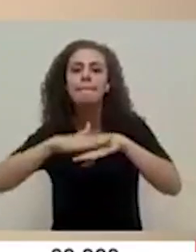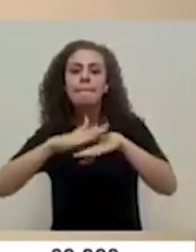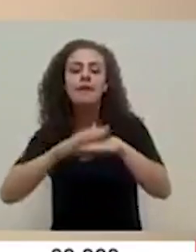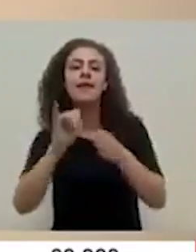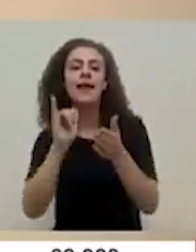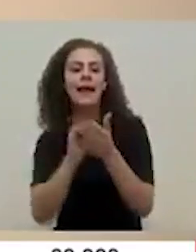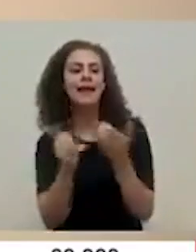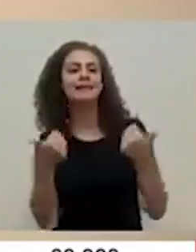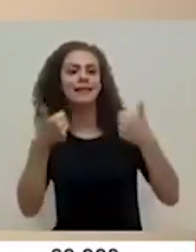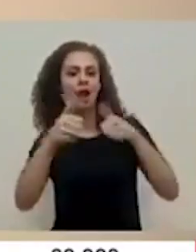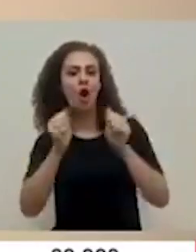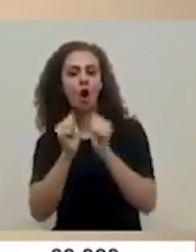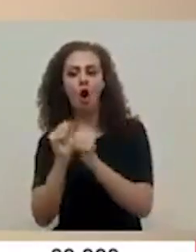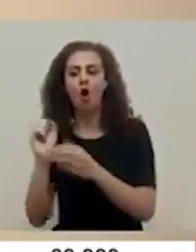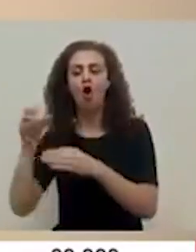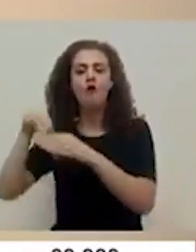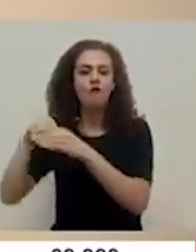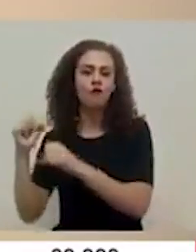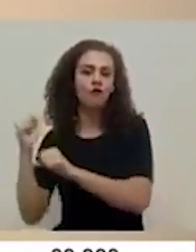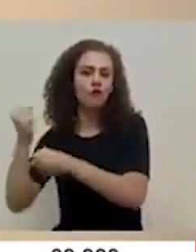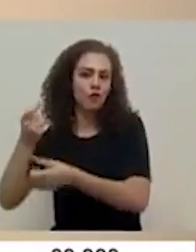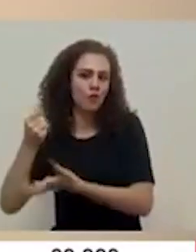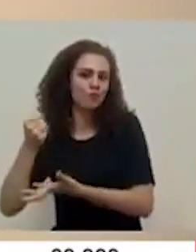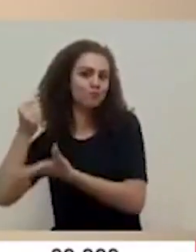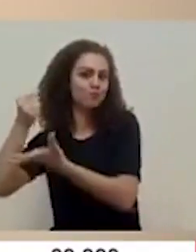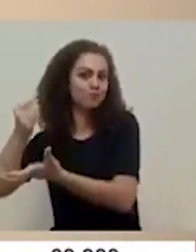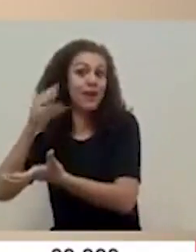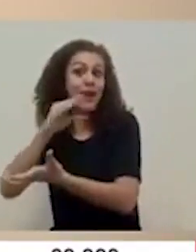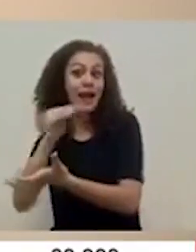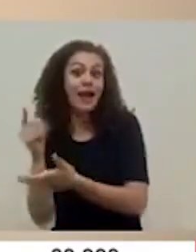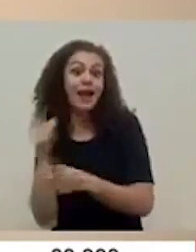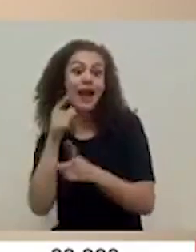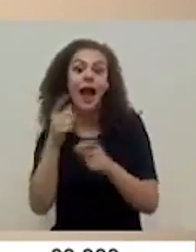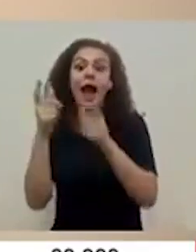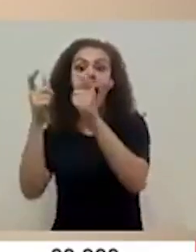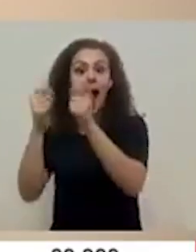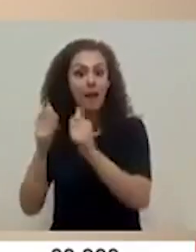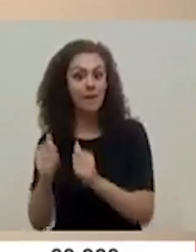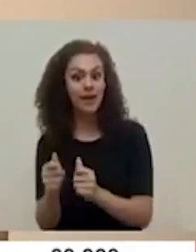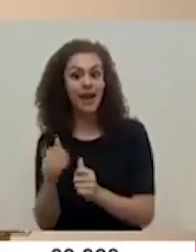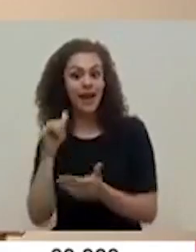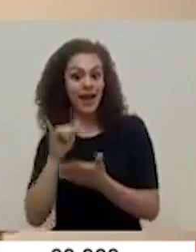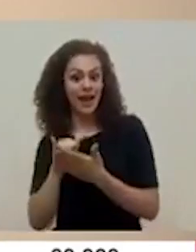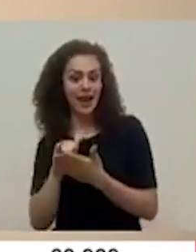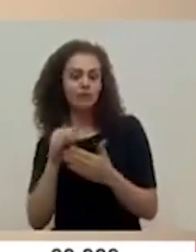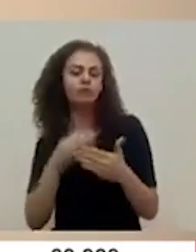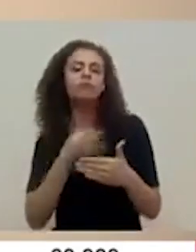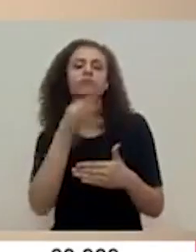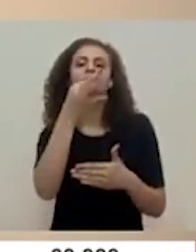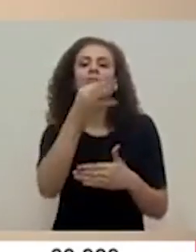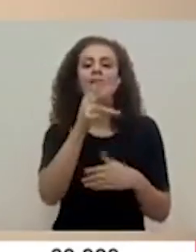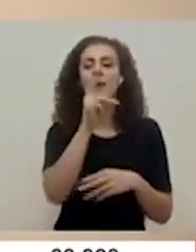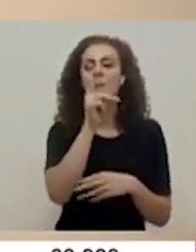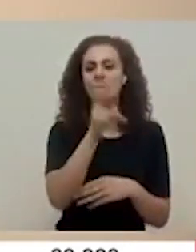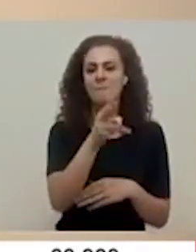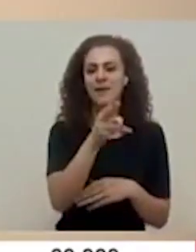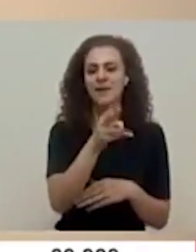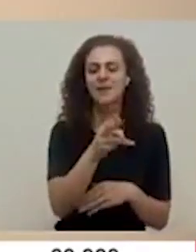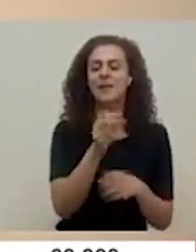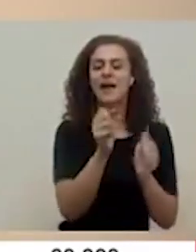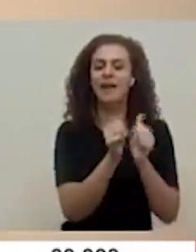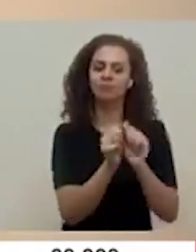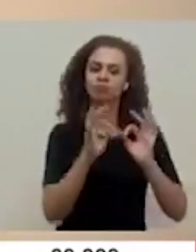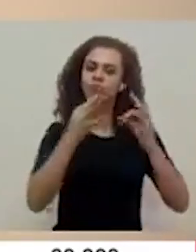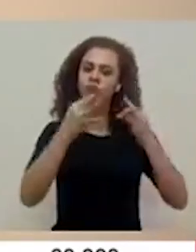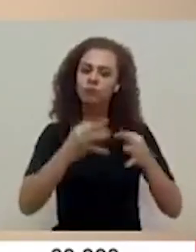acuerdo con el Fondo Monetario a la vez y que nos lleve de una administración que es esta a la próxima en una misma visión de